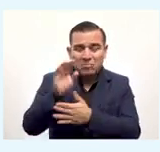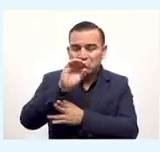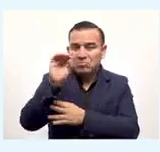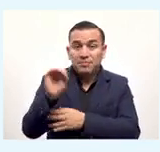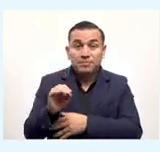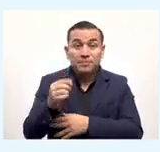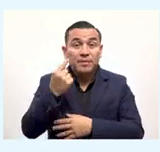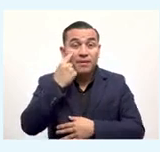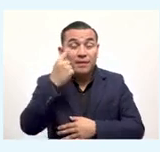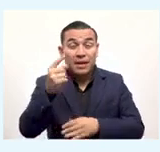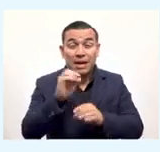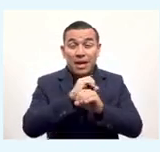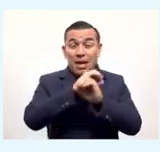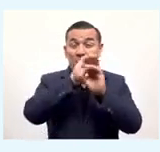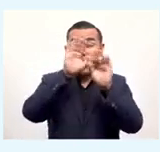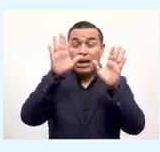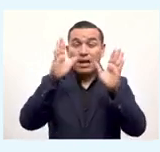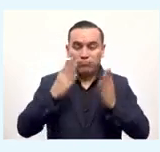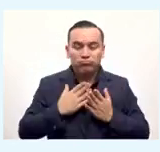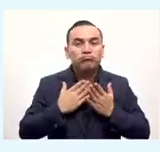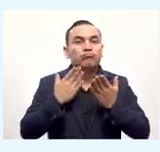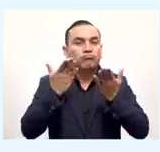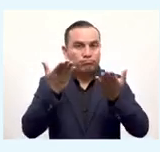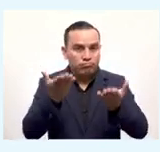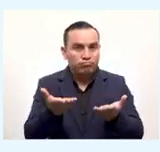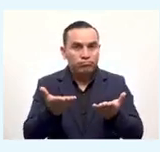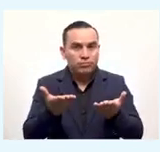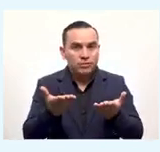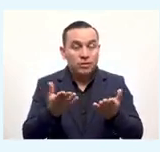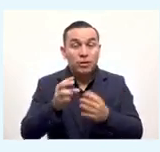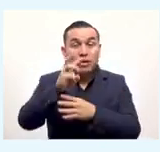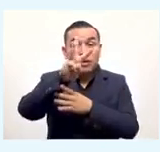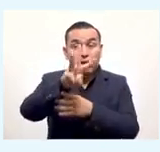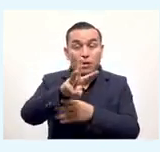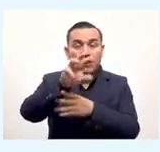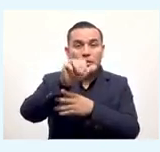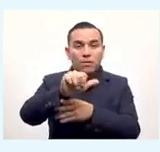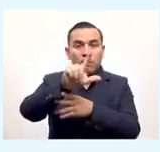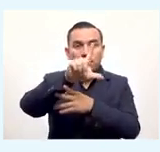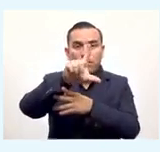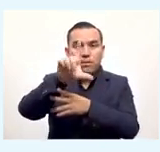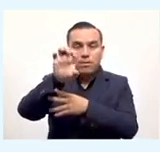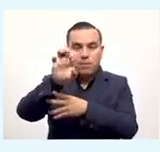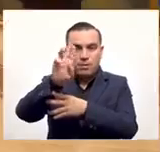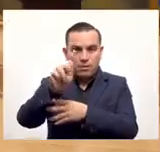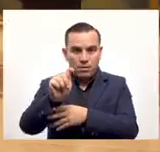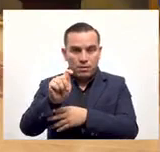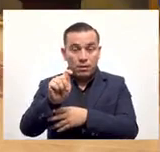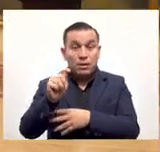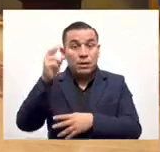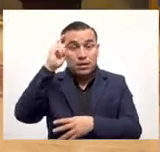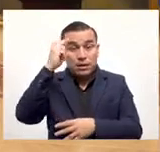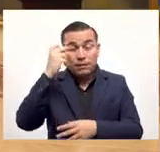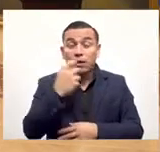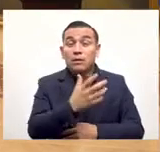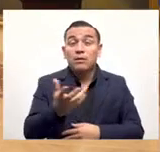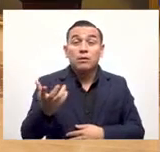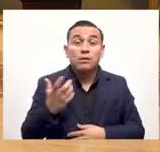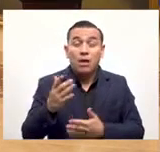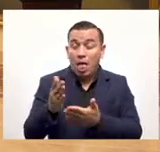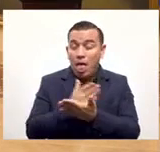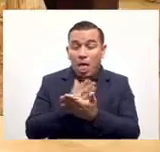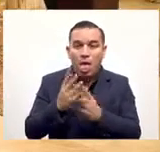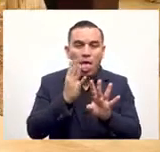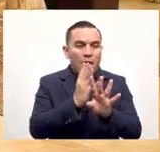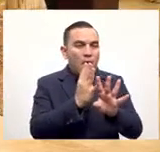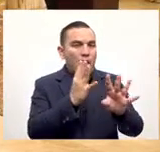como ustedes pueden ver acá todos estos beneficios que tiene la wallet para hacer remesas una remesa instantánea una